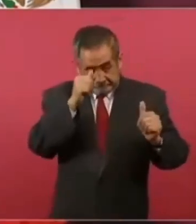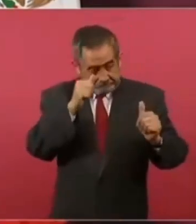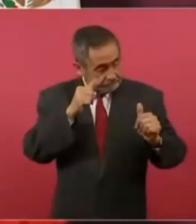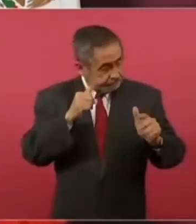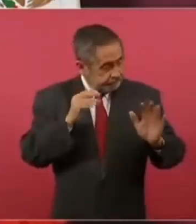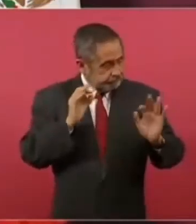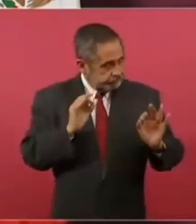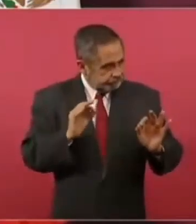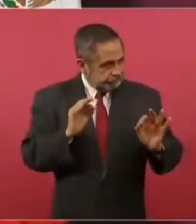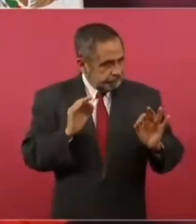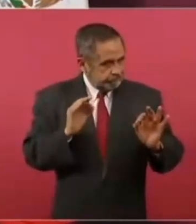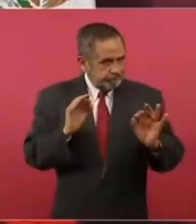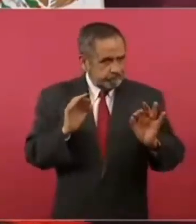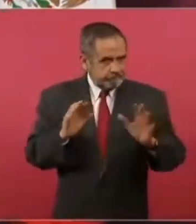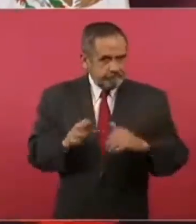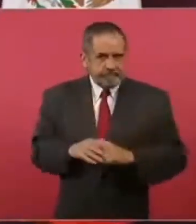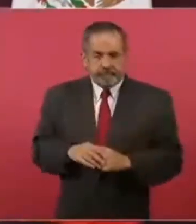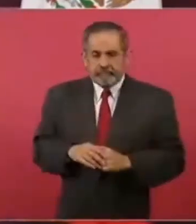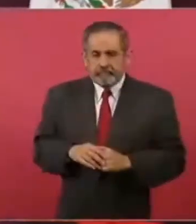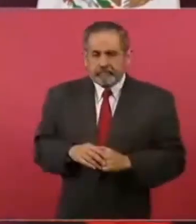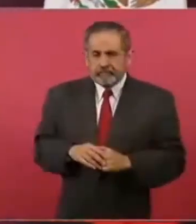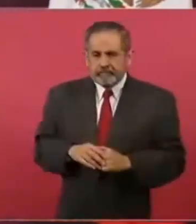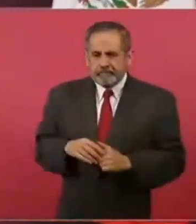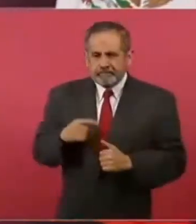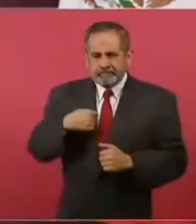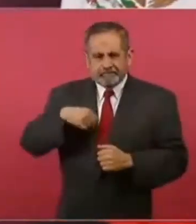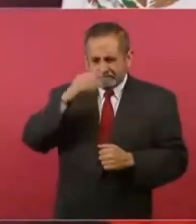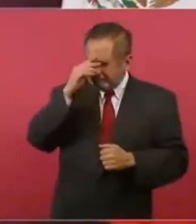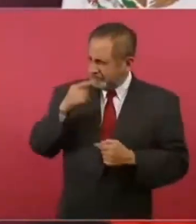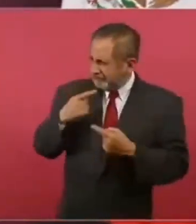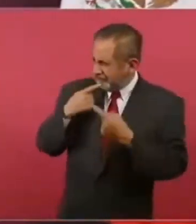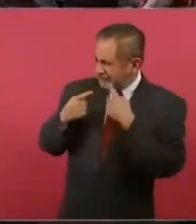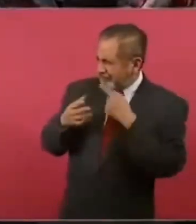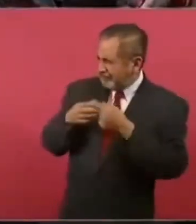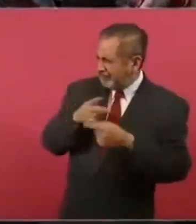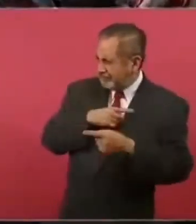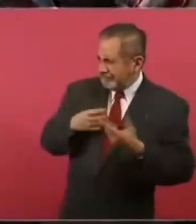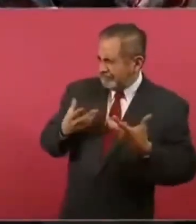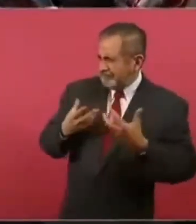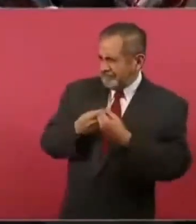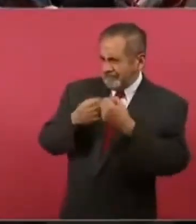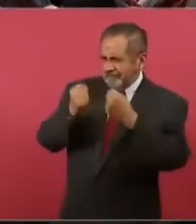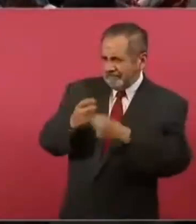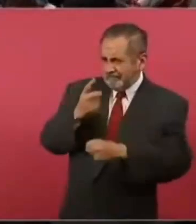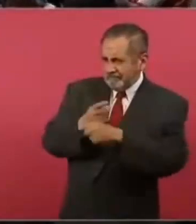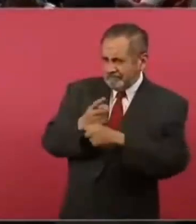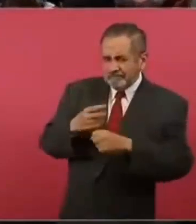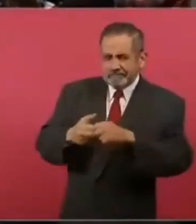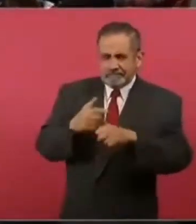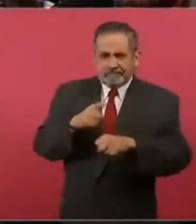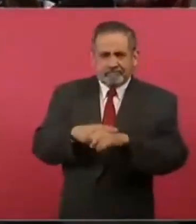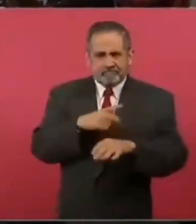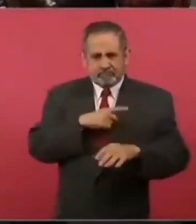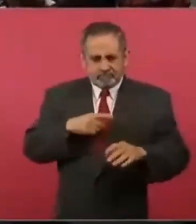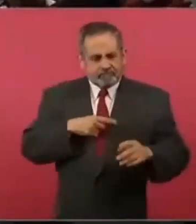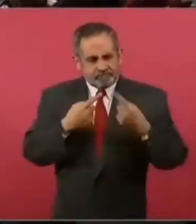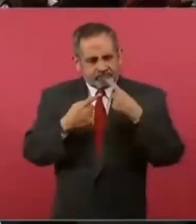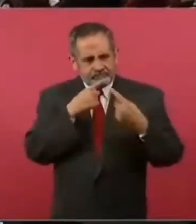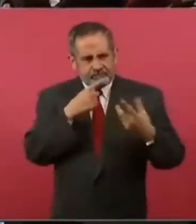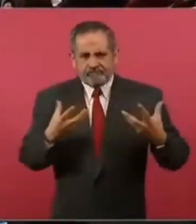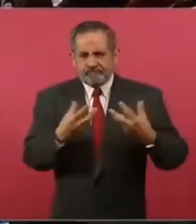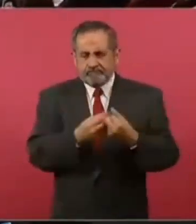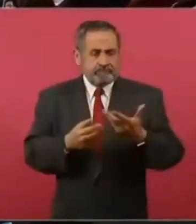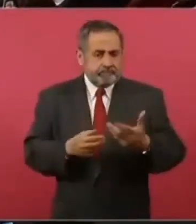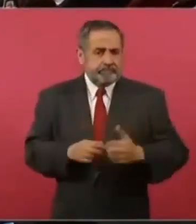Teníamos que recuperar esa concesión porque es un asunto de seguridad nacional y porque